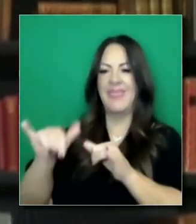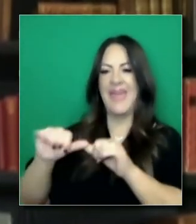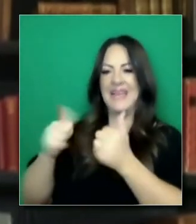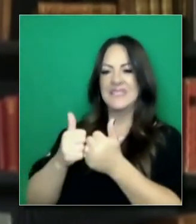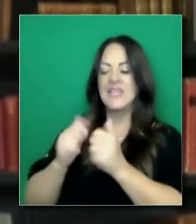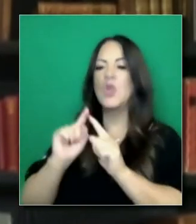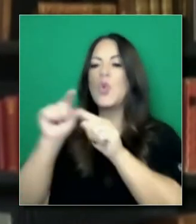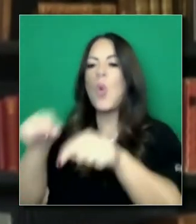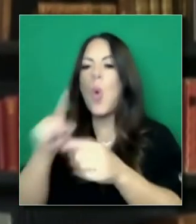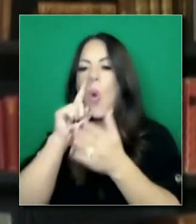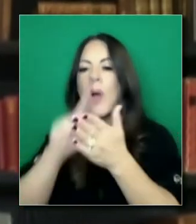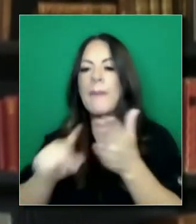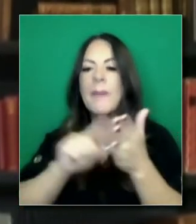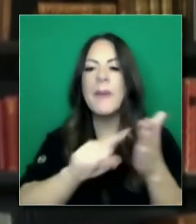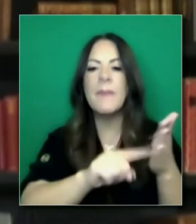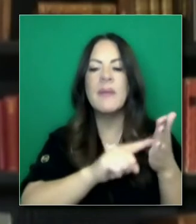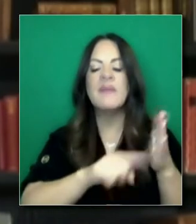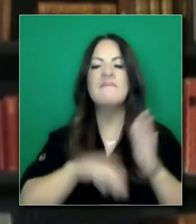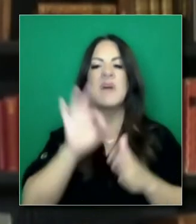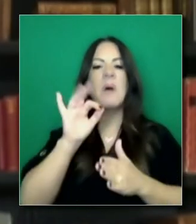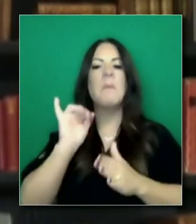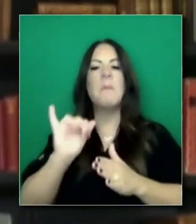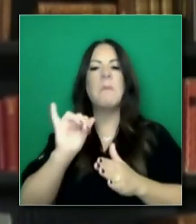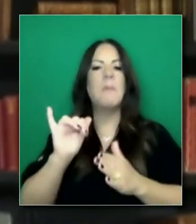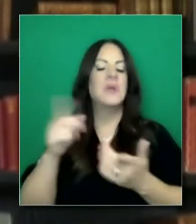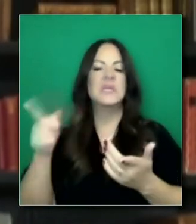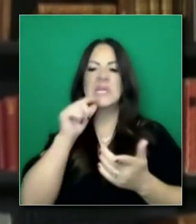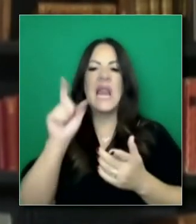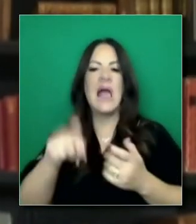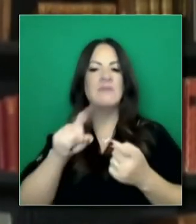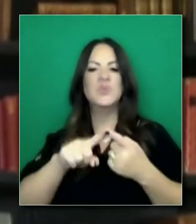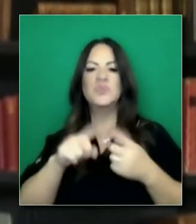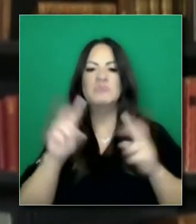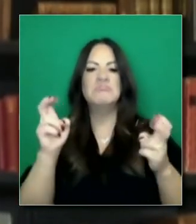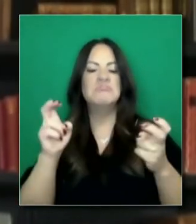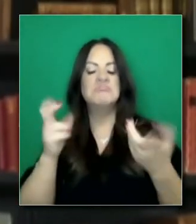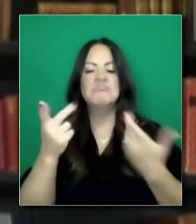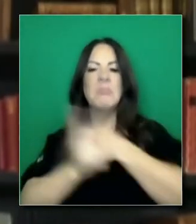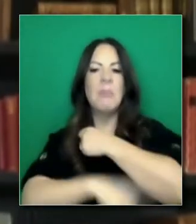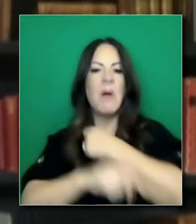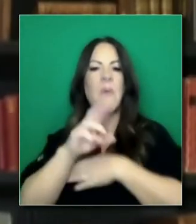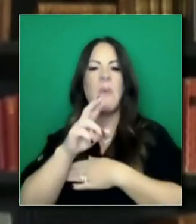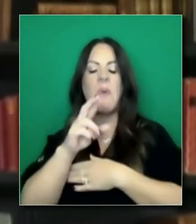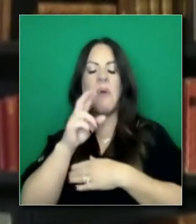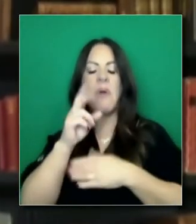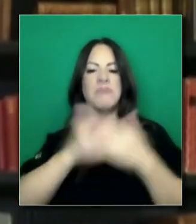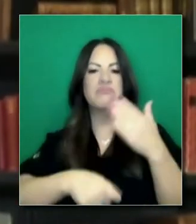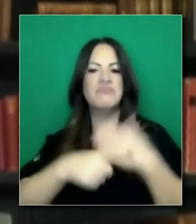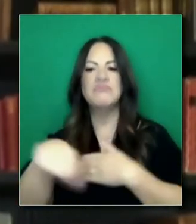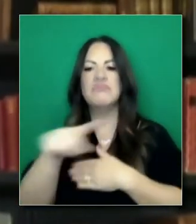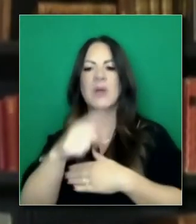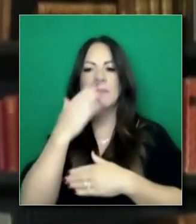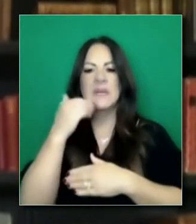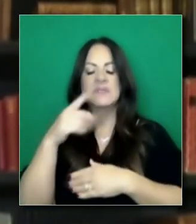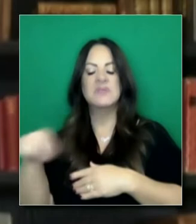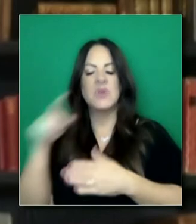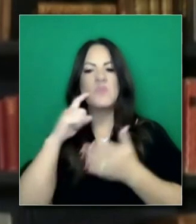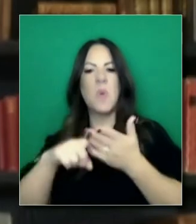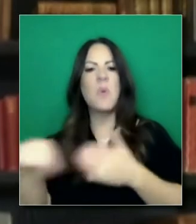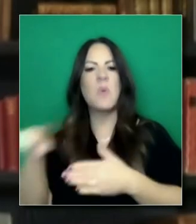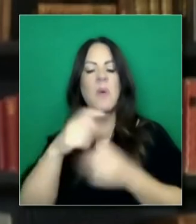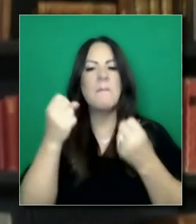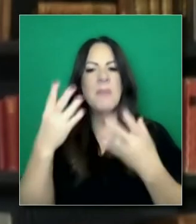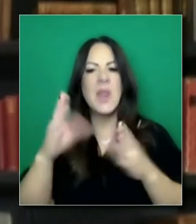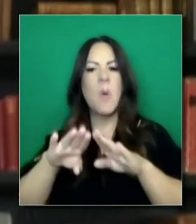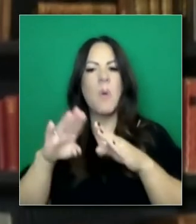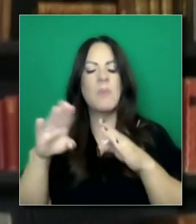mayoría abrumadora de visitas no ha visto problemas de la gente no cumplir con sus normas y sus reglas porque la gente estaba haciendo lo correcto.